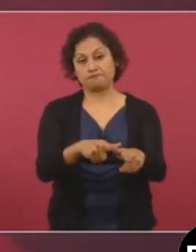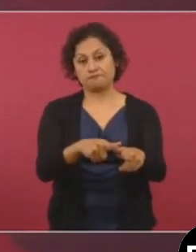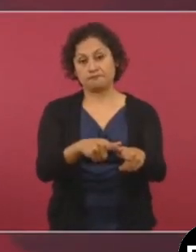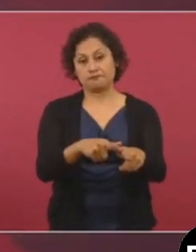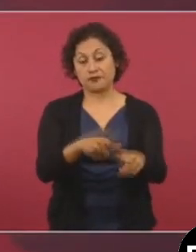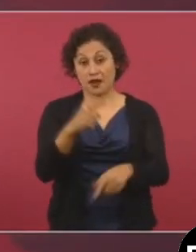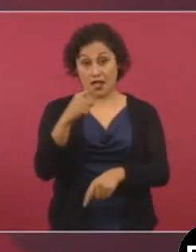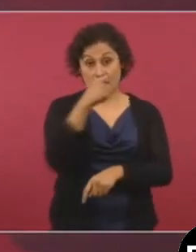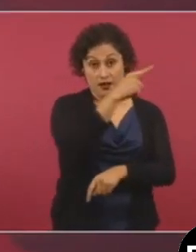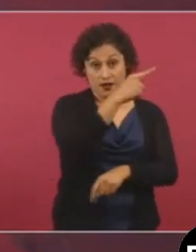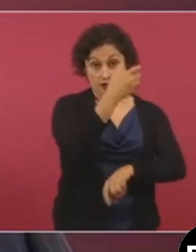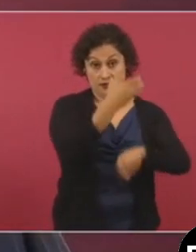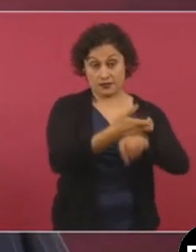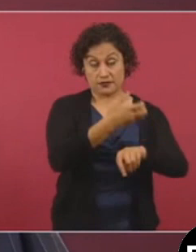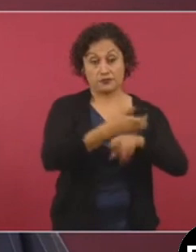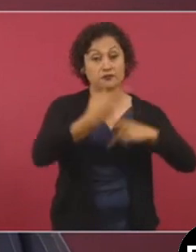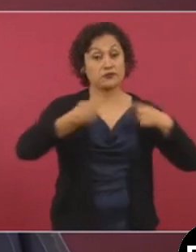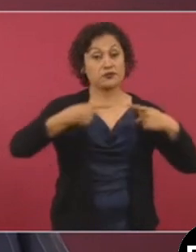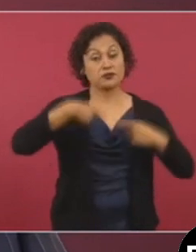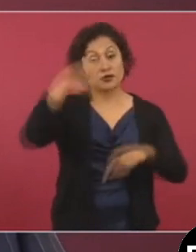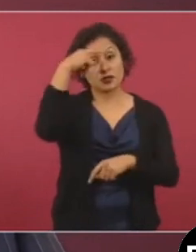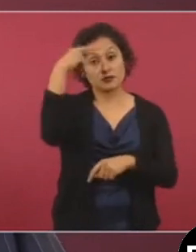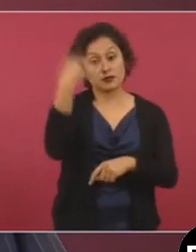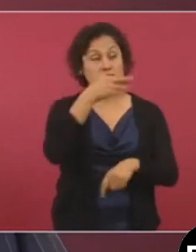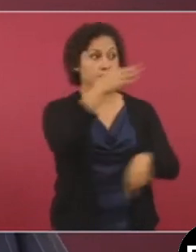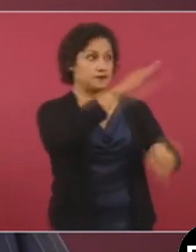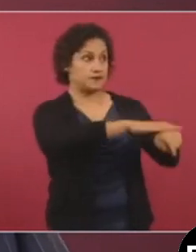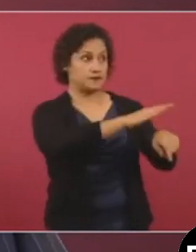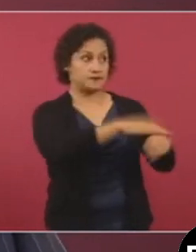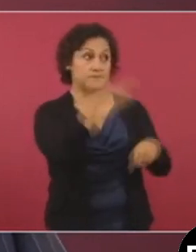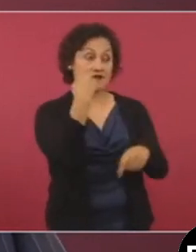que no voten por ellos,